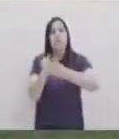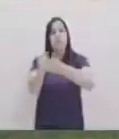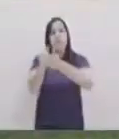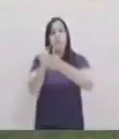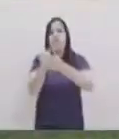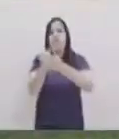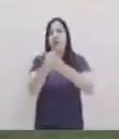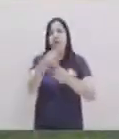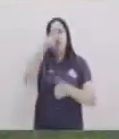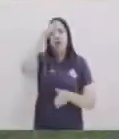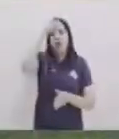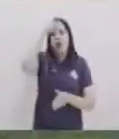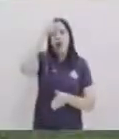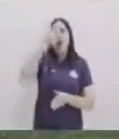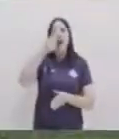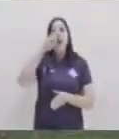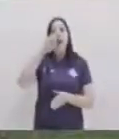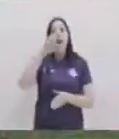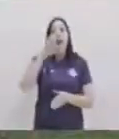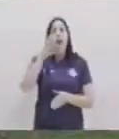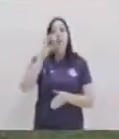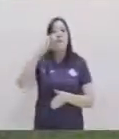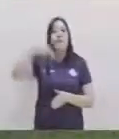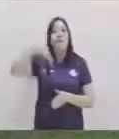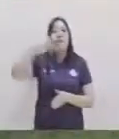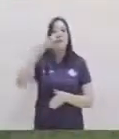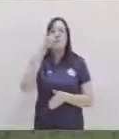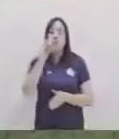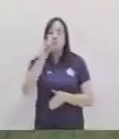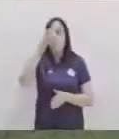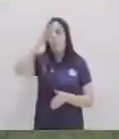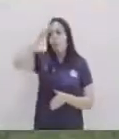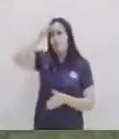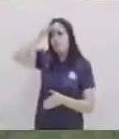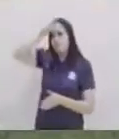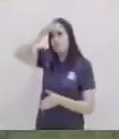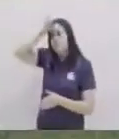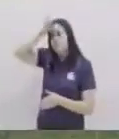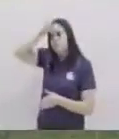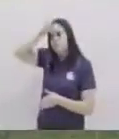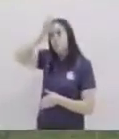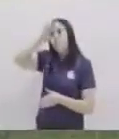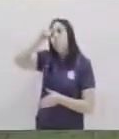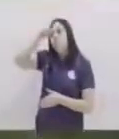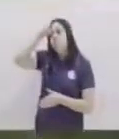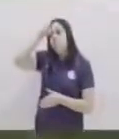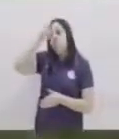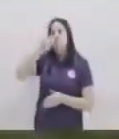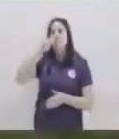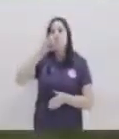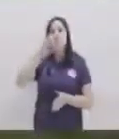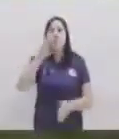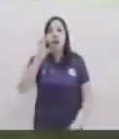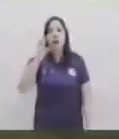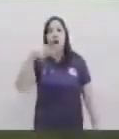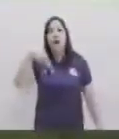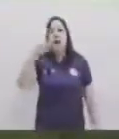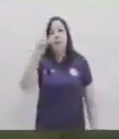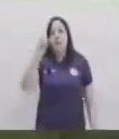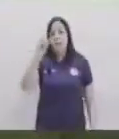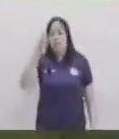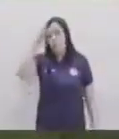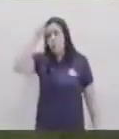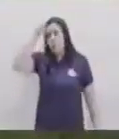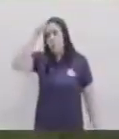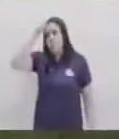guía aprendo voy a ejemplificar una boca de pato con mi mano dominante pero esa la llevo en mi